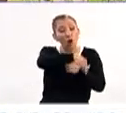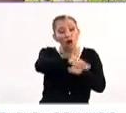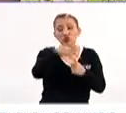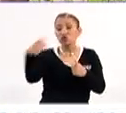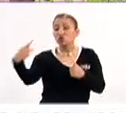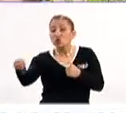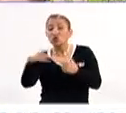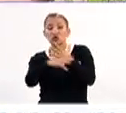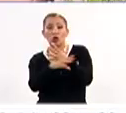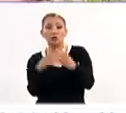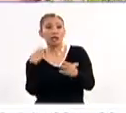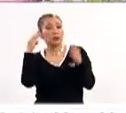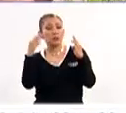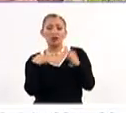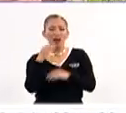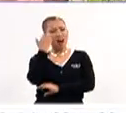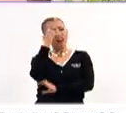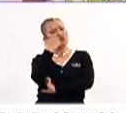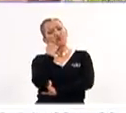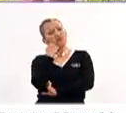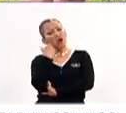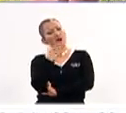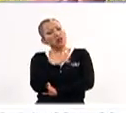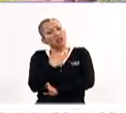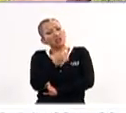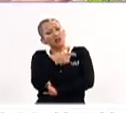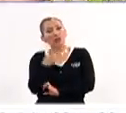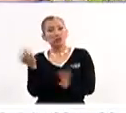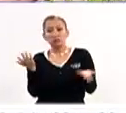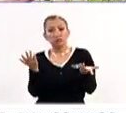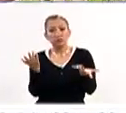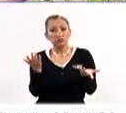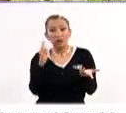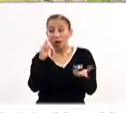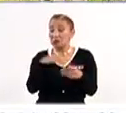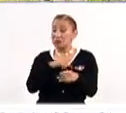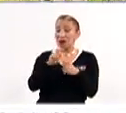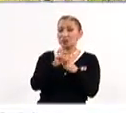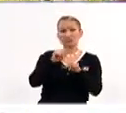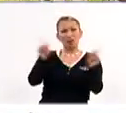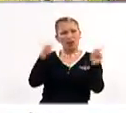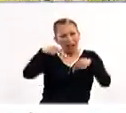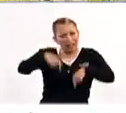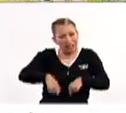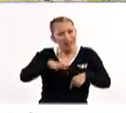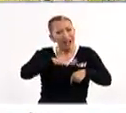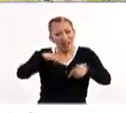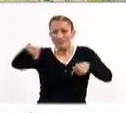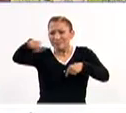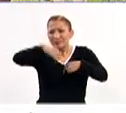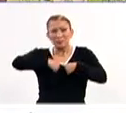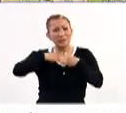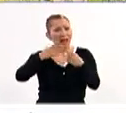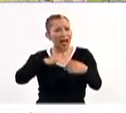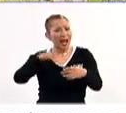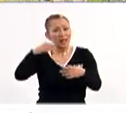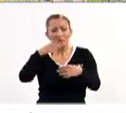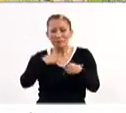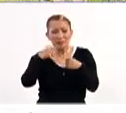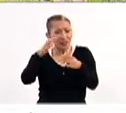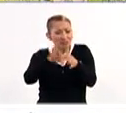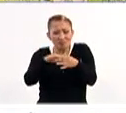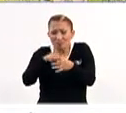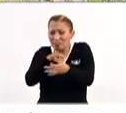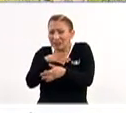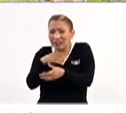Este no es un museo que digas, ay, no, pues yo no entiendo nada de esto, o sea, no lo veo en mi país. no... No, con todo esto vives, con todo esto vives. Entonces,